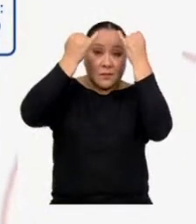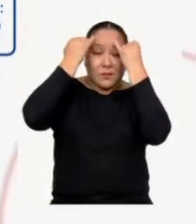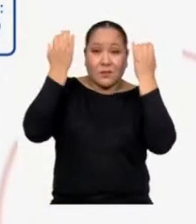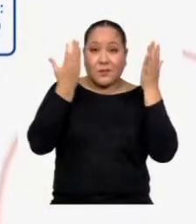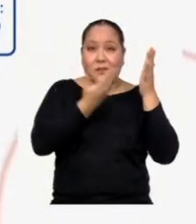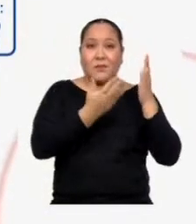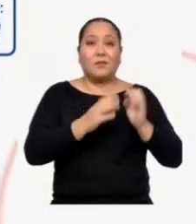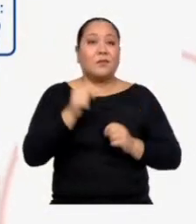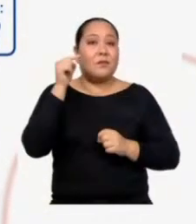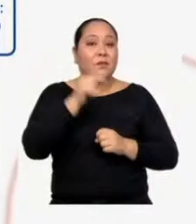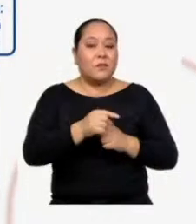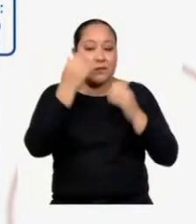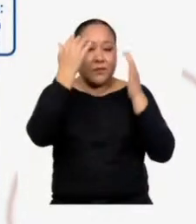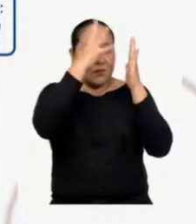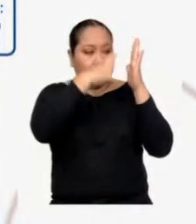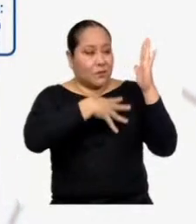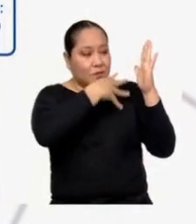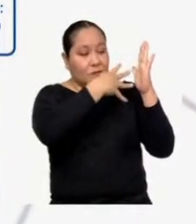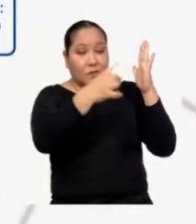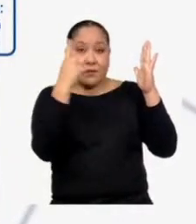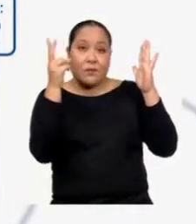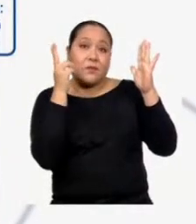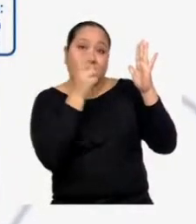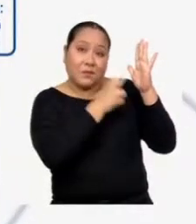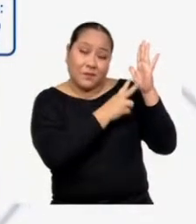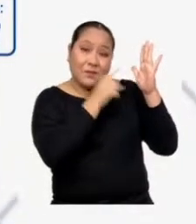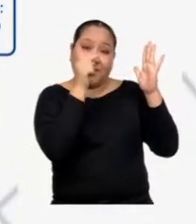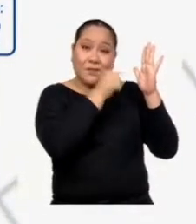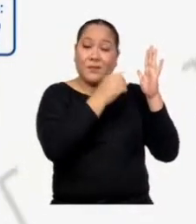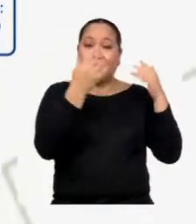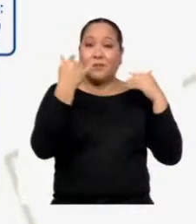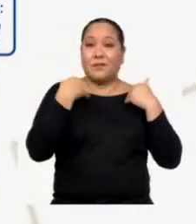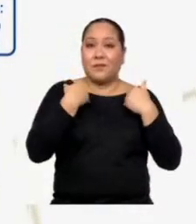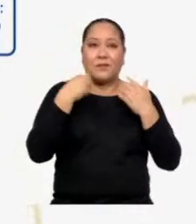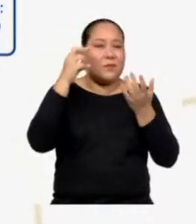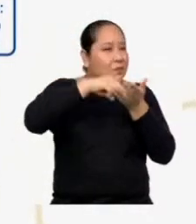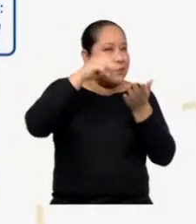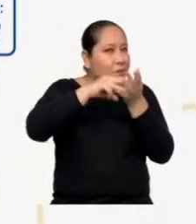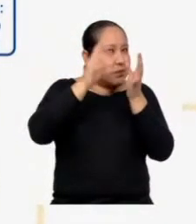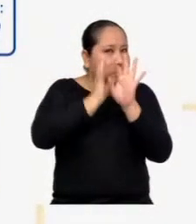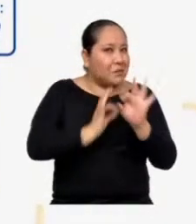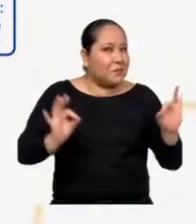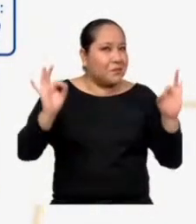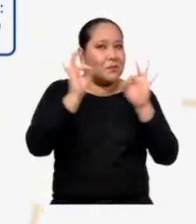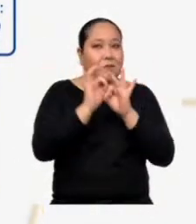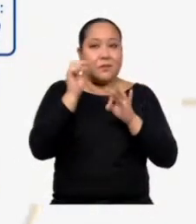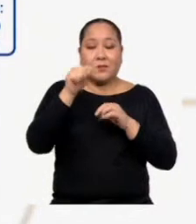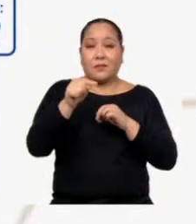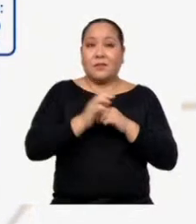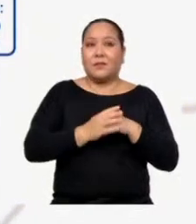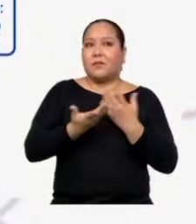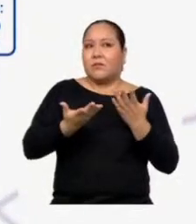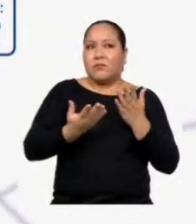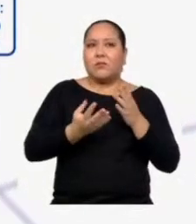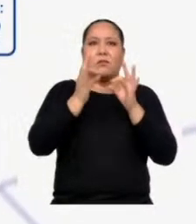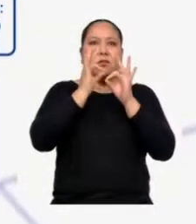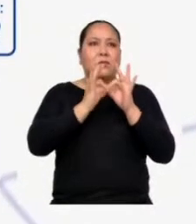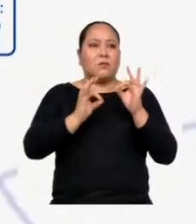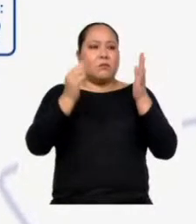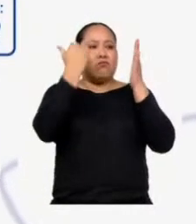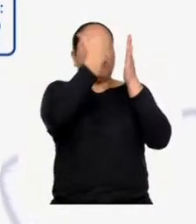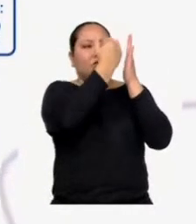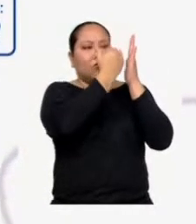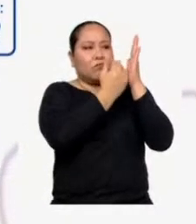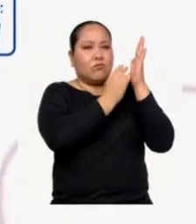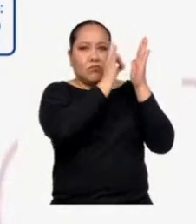Este organizador, como ustedes bien saben, contiene lo más importante, por lo que es un insumo crucial y